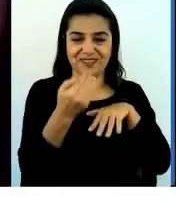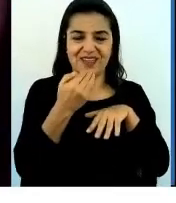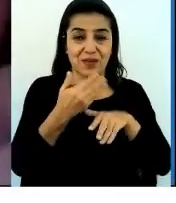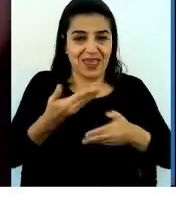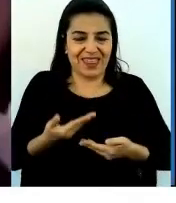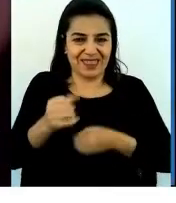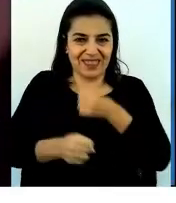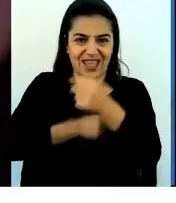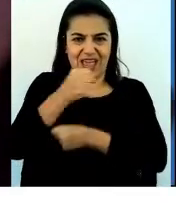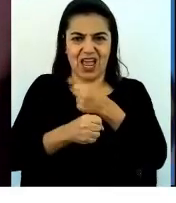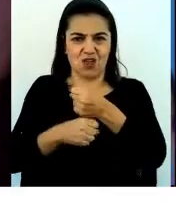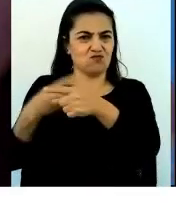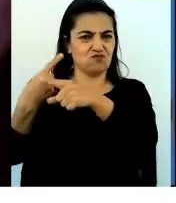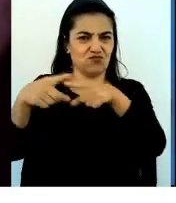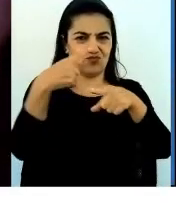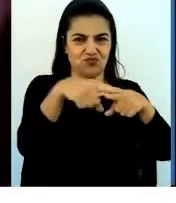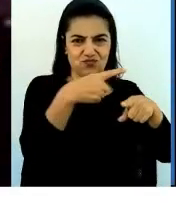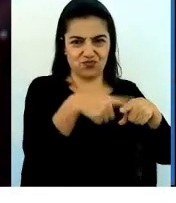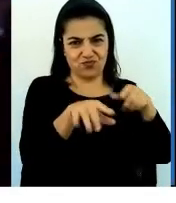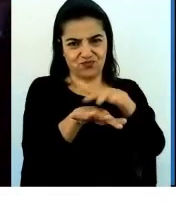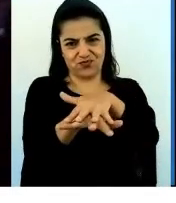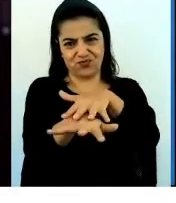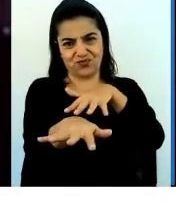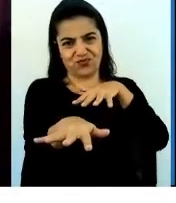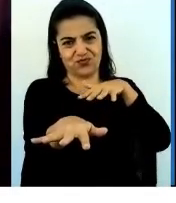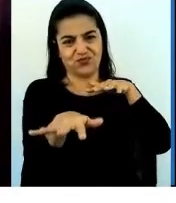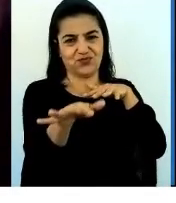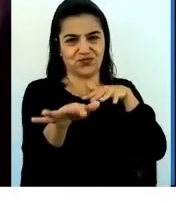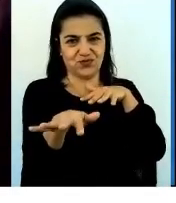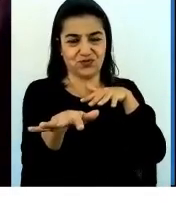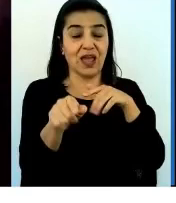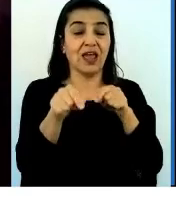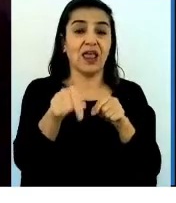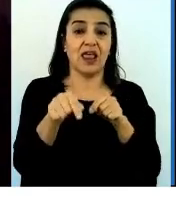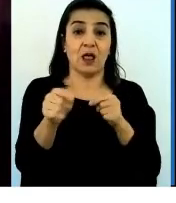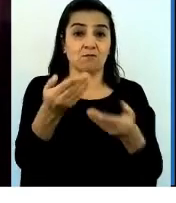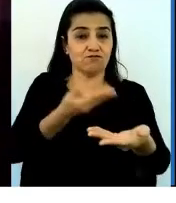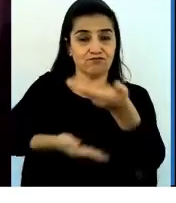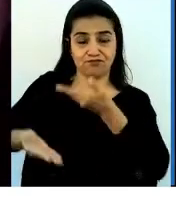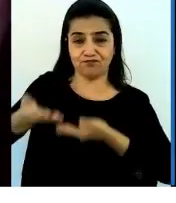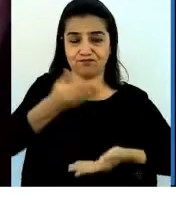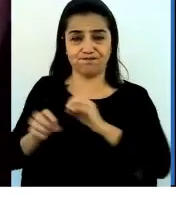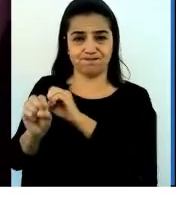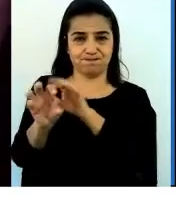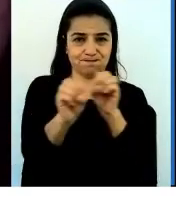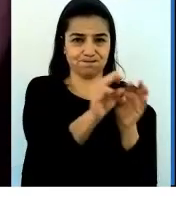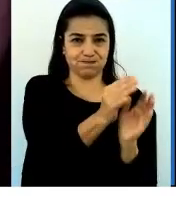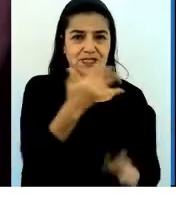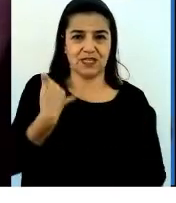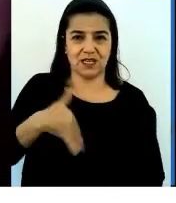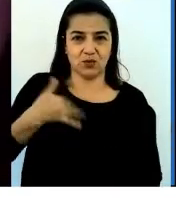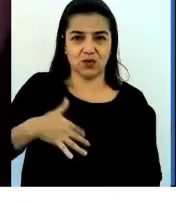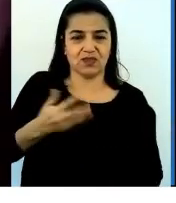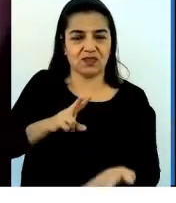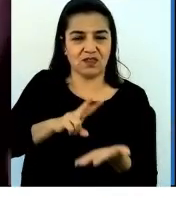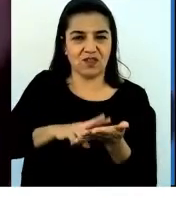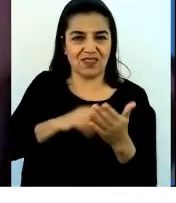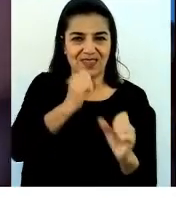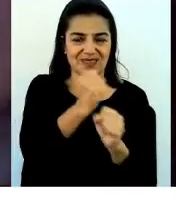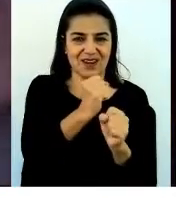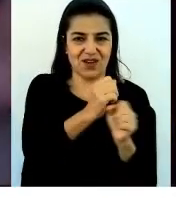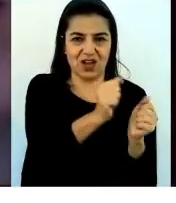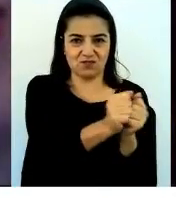donde se hacen muchos summits que están muy importantes y que deben de verdad trabajar juntos,